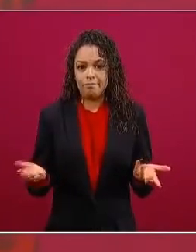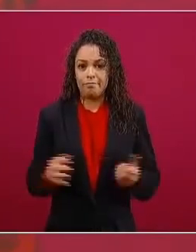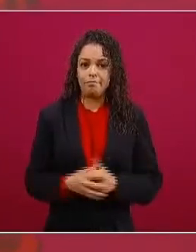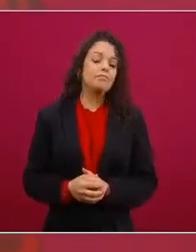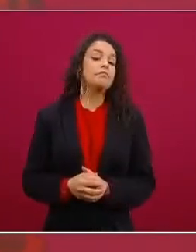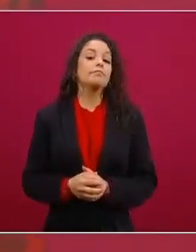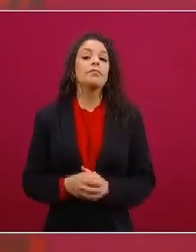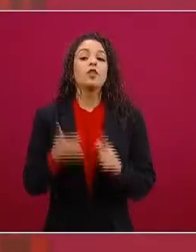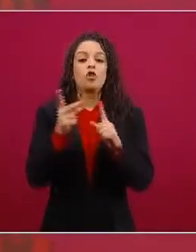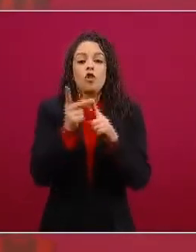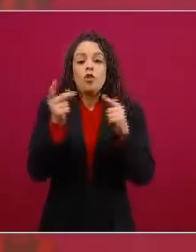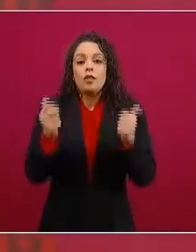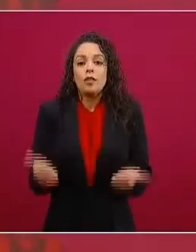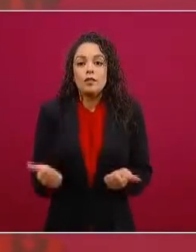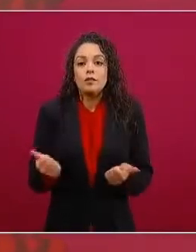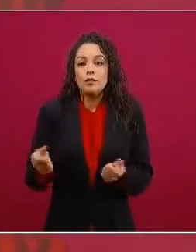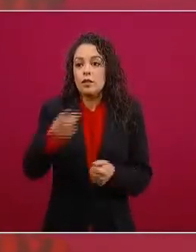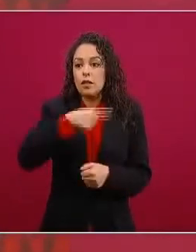la investigación